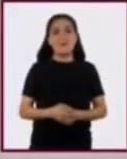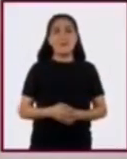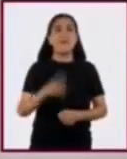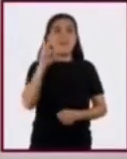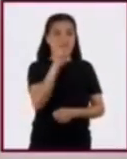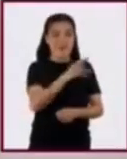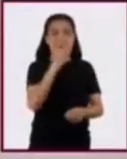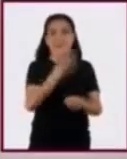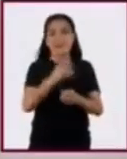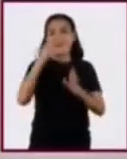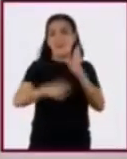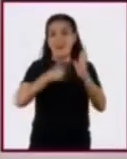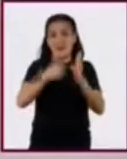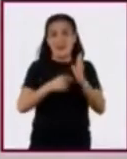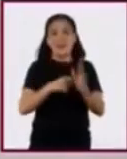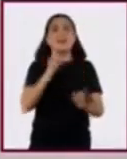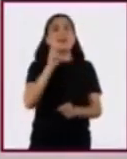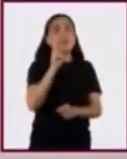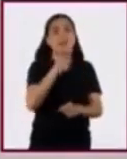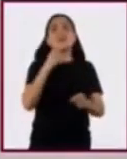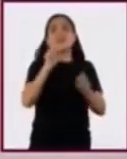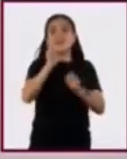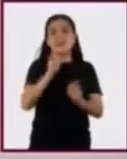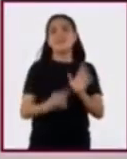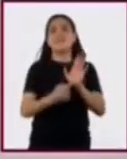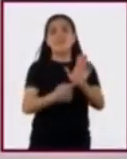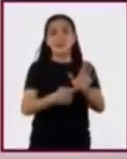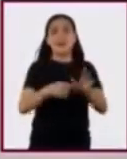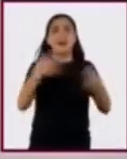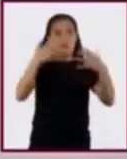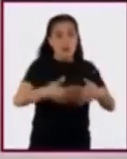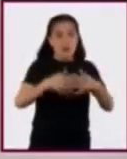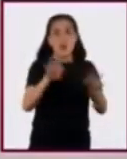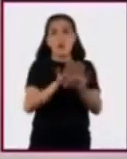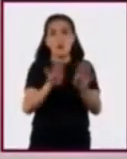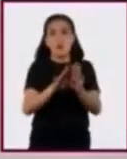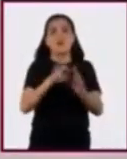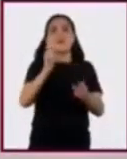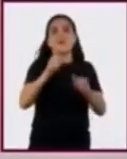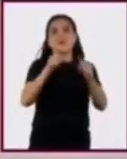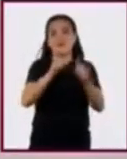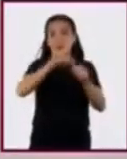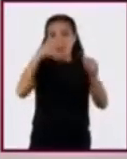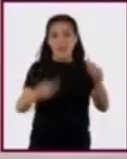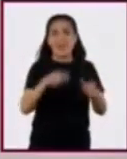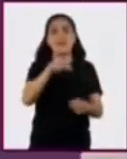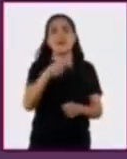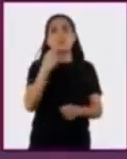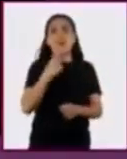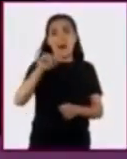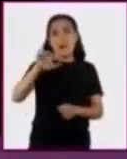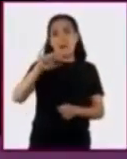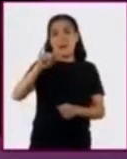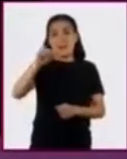acompáñenme a ver el siguiente video donde se muestra el proceso artesanal de la producción de amaranto.